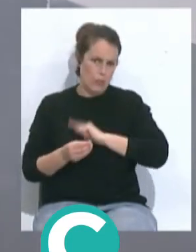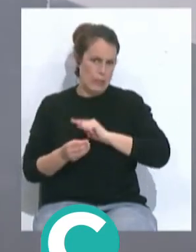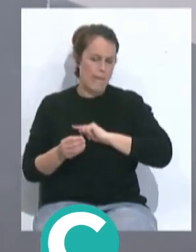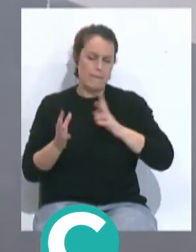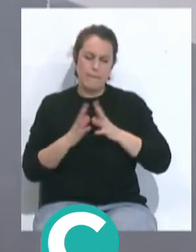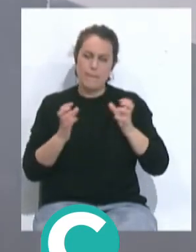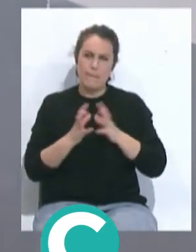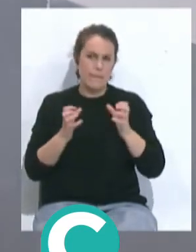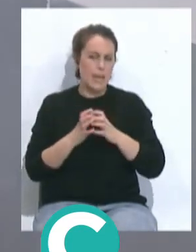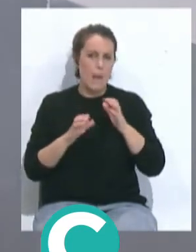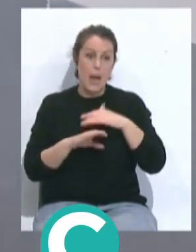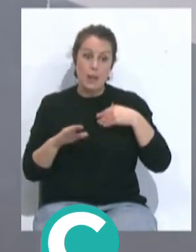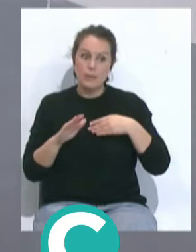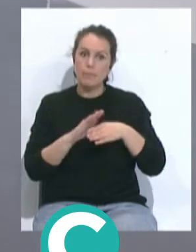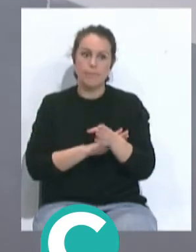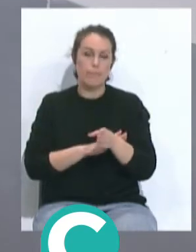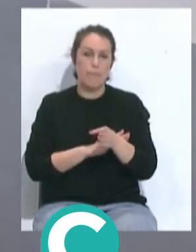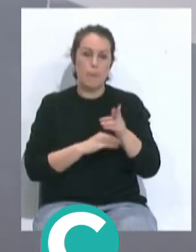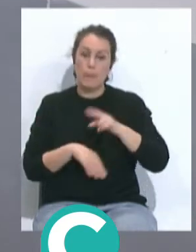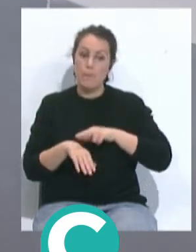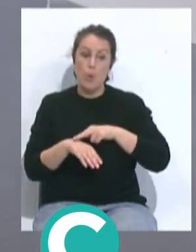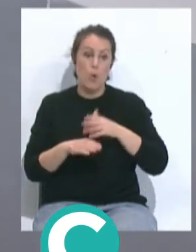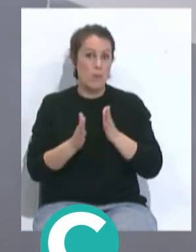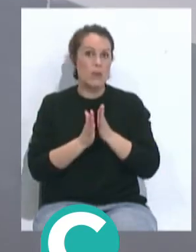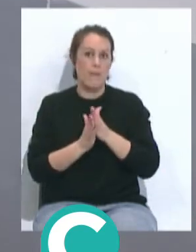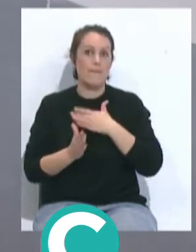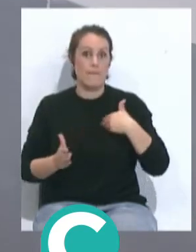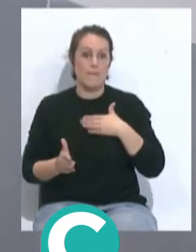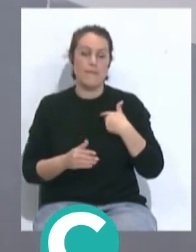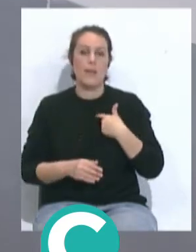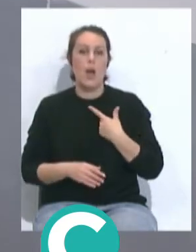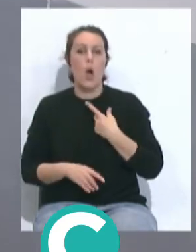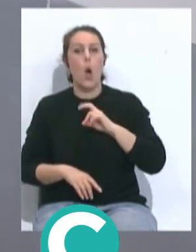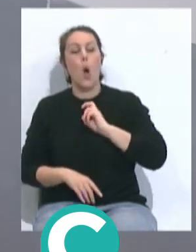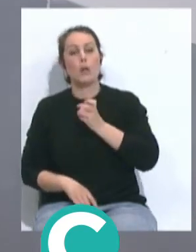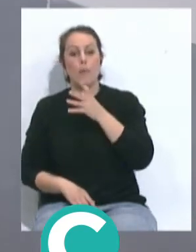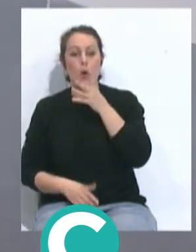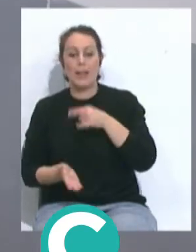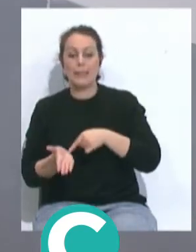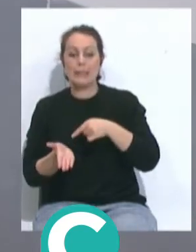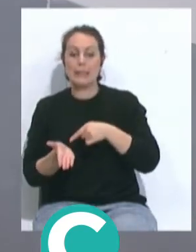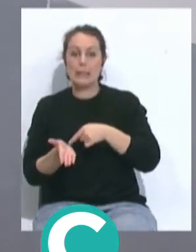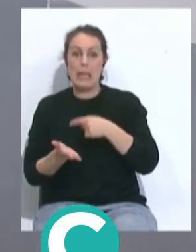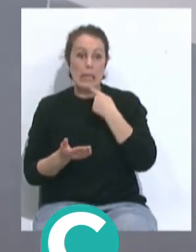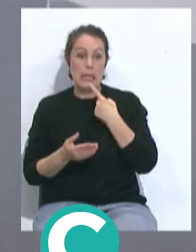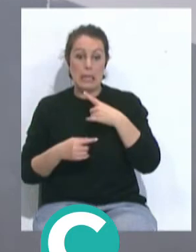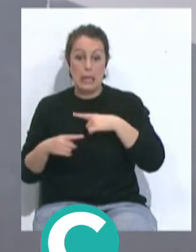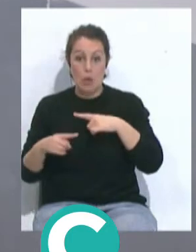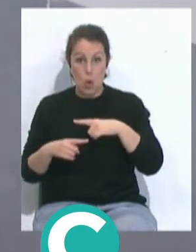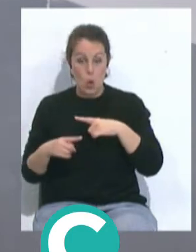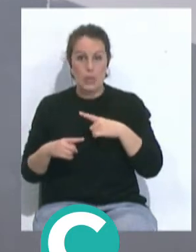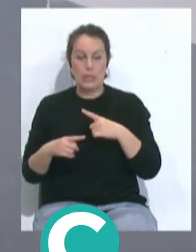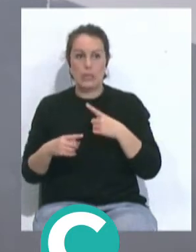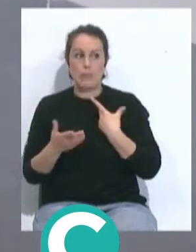con ganas de entrar en el ritmo de sus compañeros y otras veces porque la exigencia hacen que bien los entrenadores,